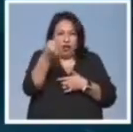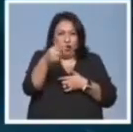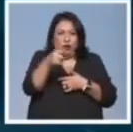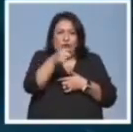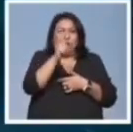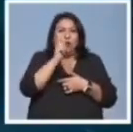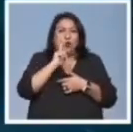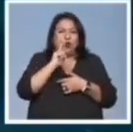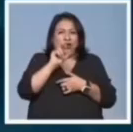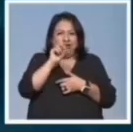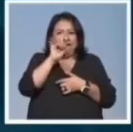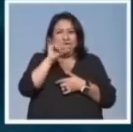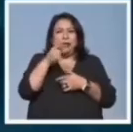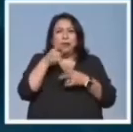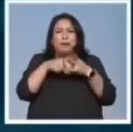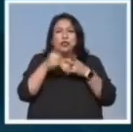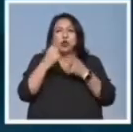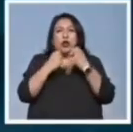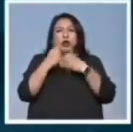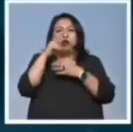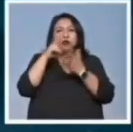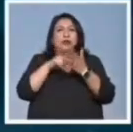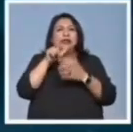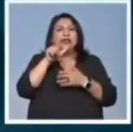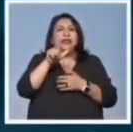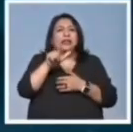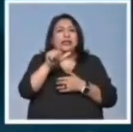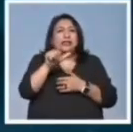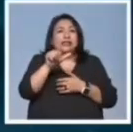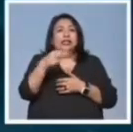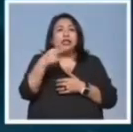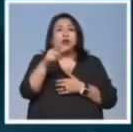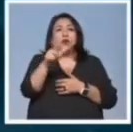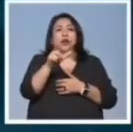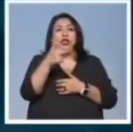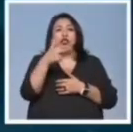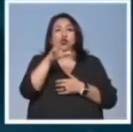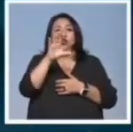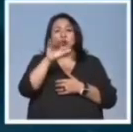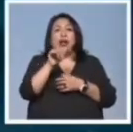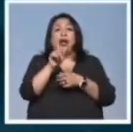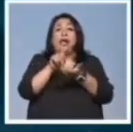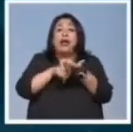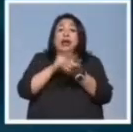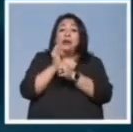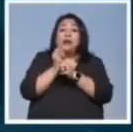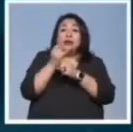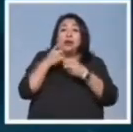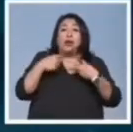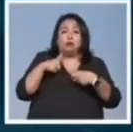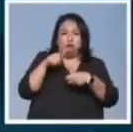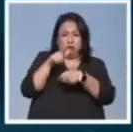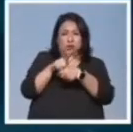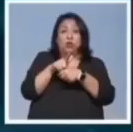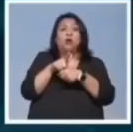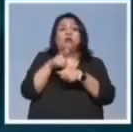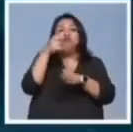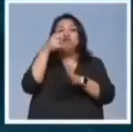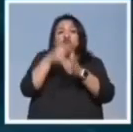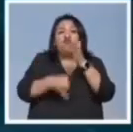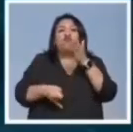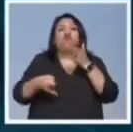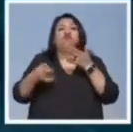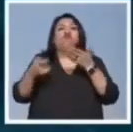Karen Daneida comenzó a crear en 2016 el espectáculo Xunca a través de una investigación personal en donde ahonda en sus